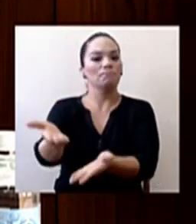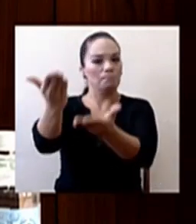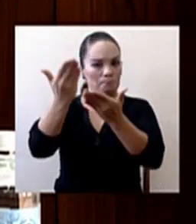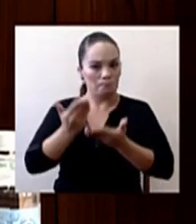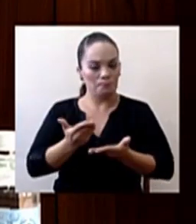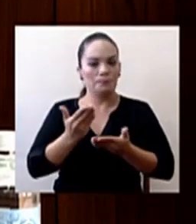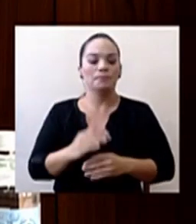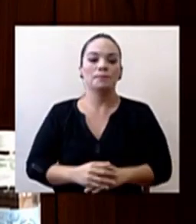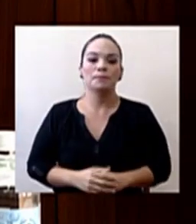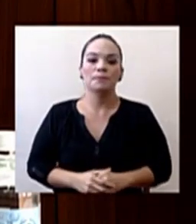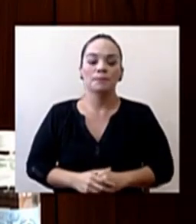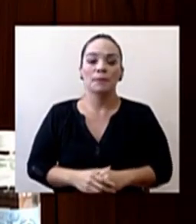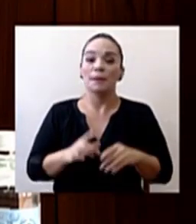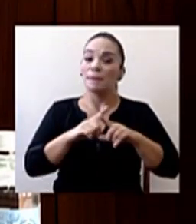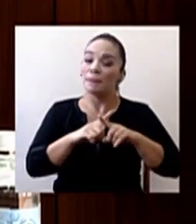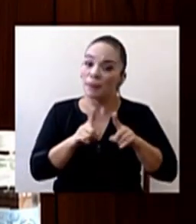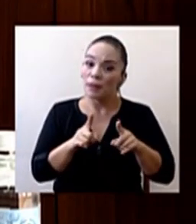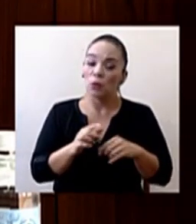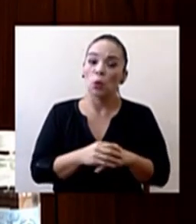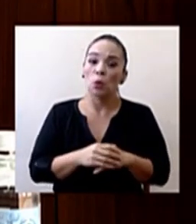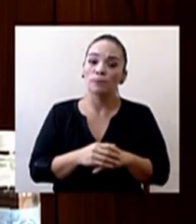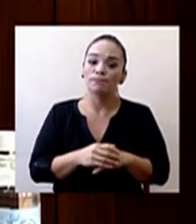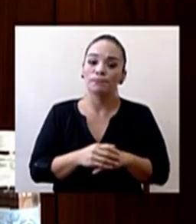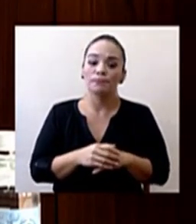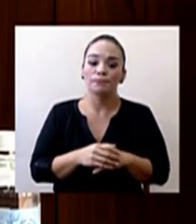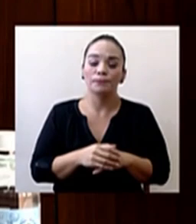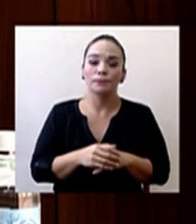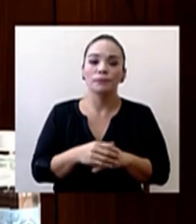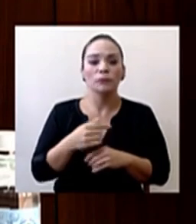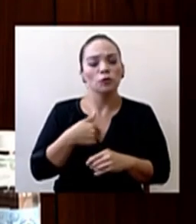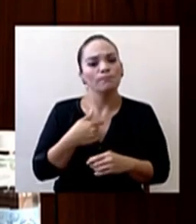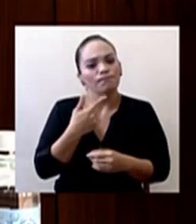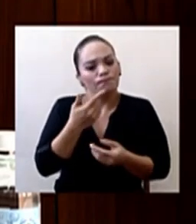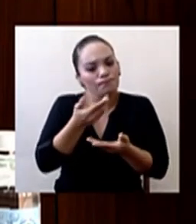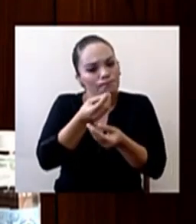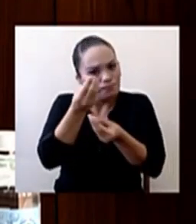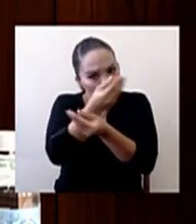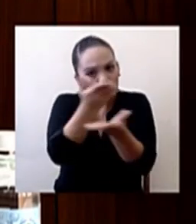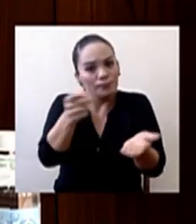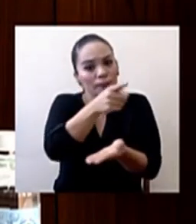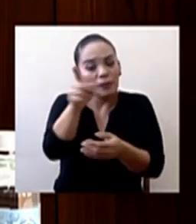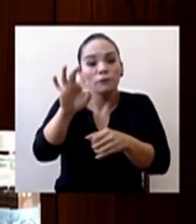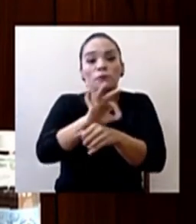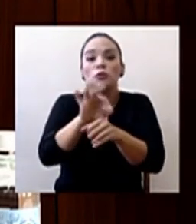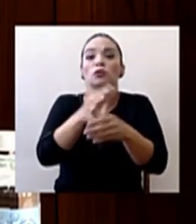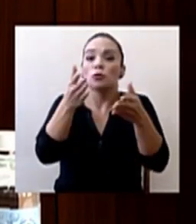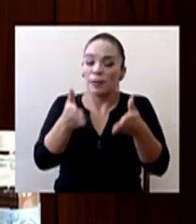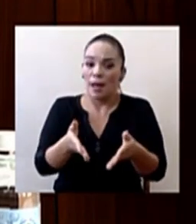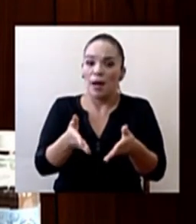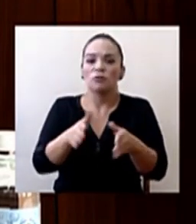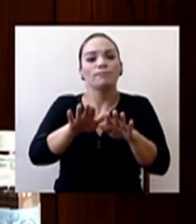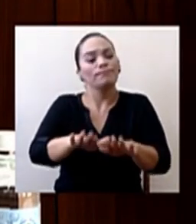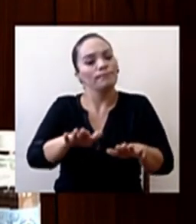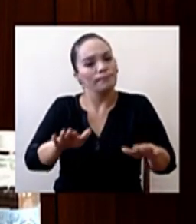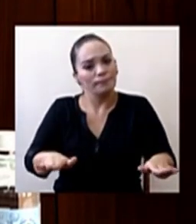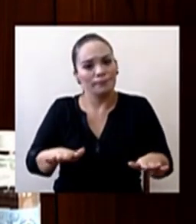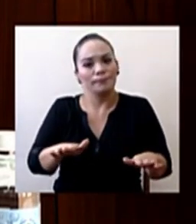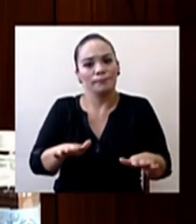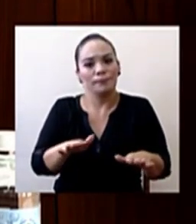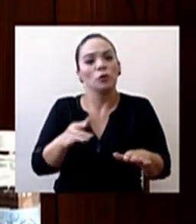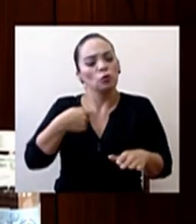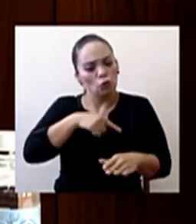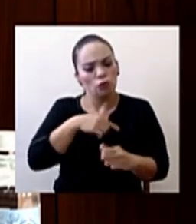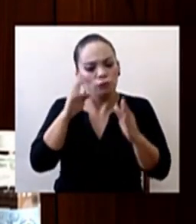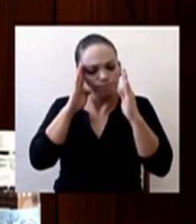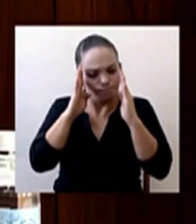quería transmitirle a todos los funcionarios esa preocupación o esa ocupación